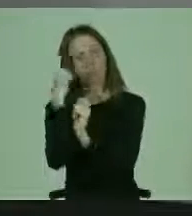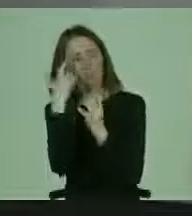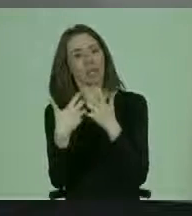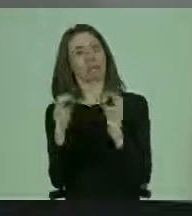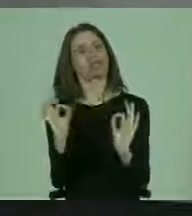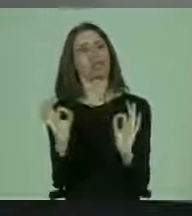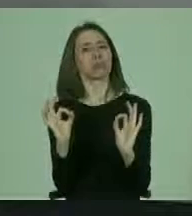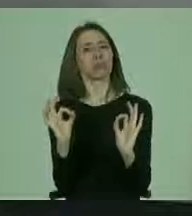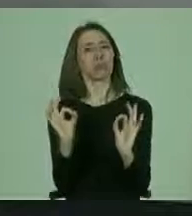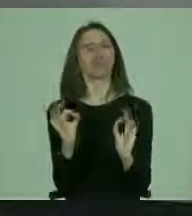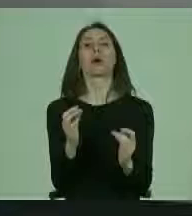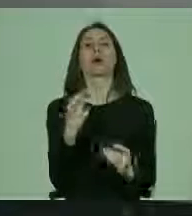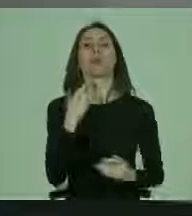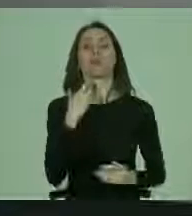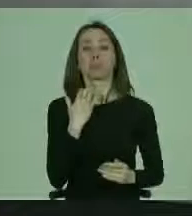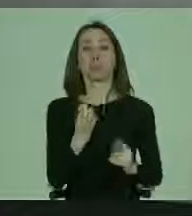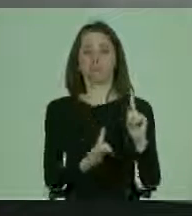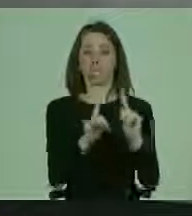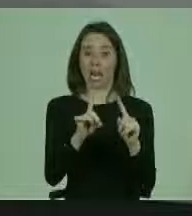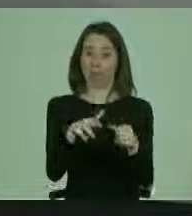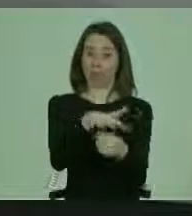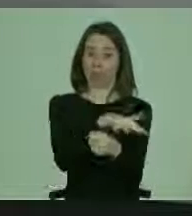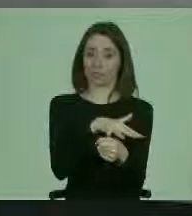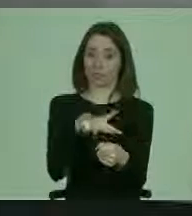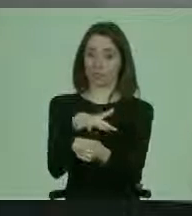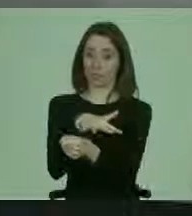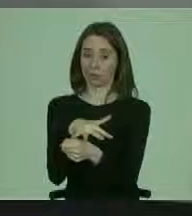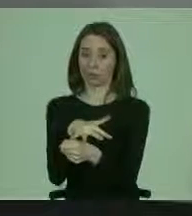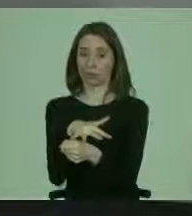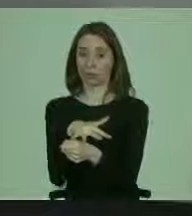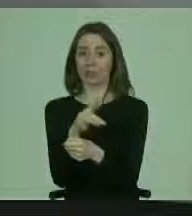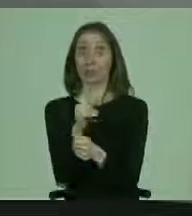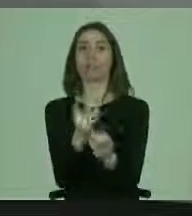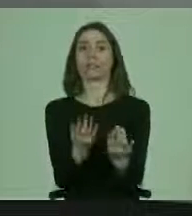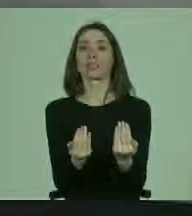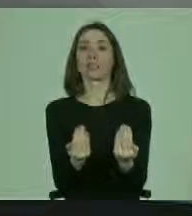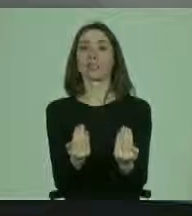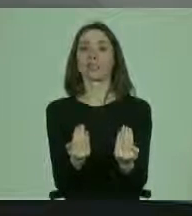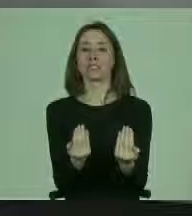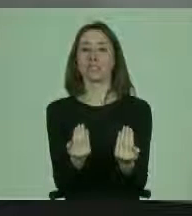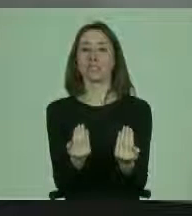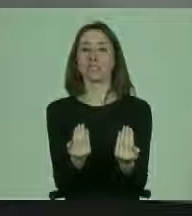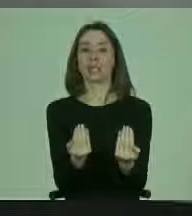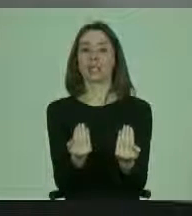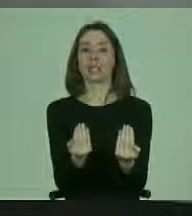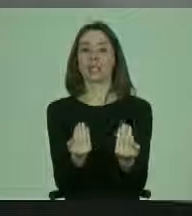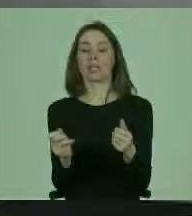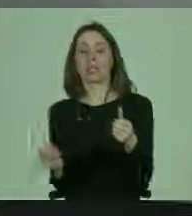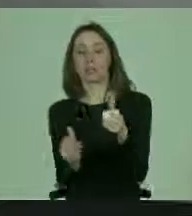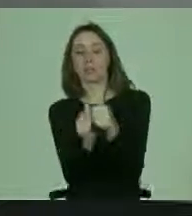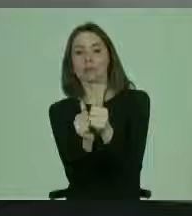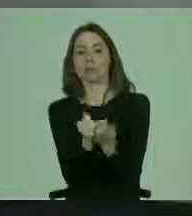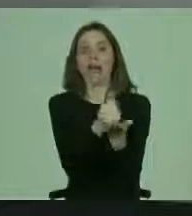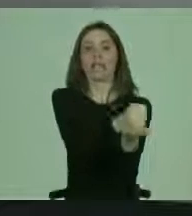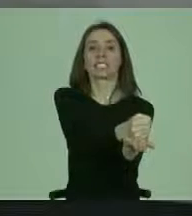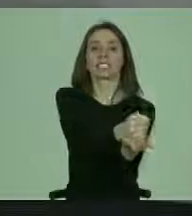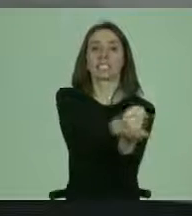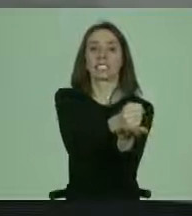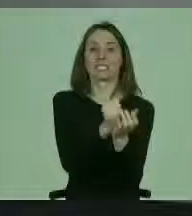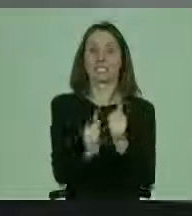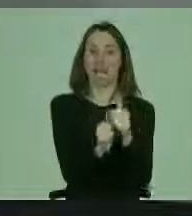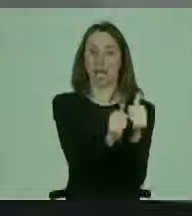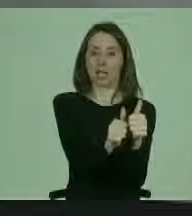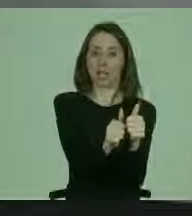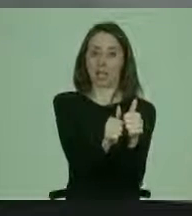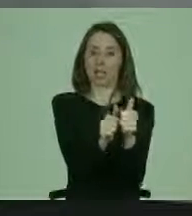Porque en determinadas circunstancias es necesaria una determinada asistencia, un